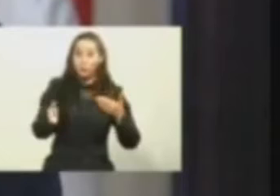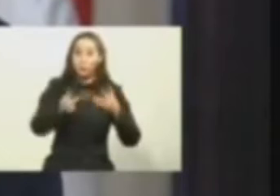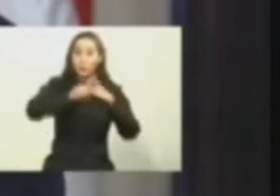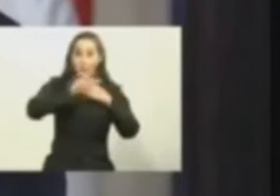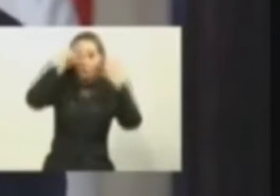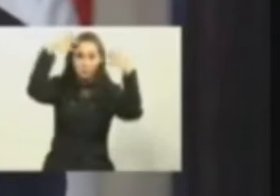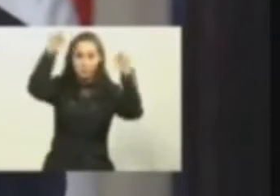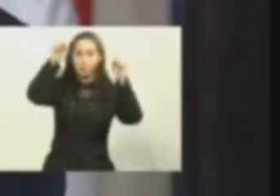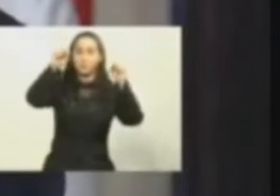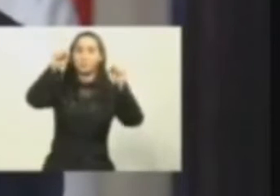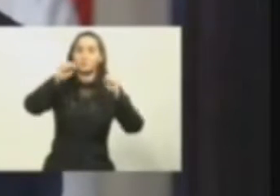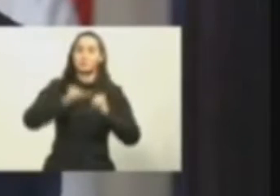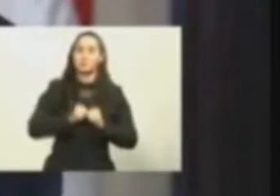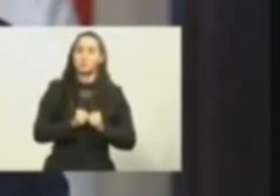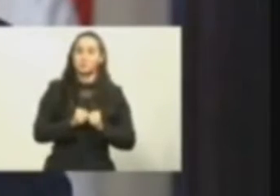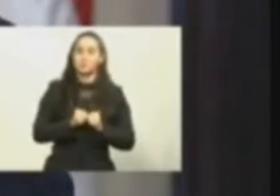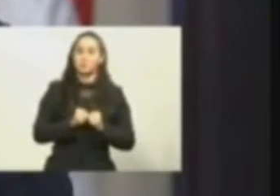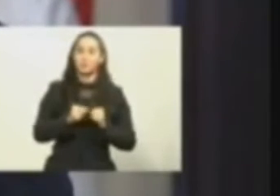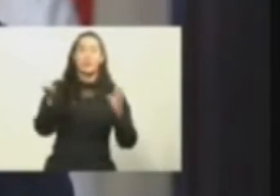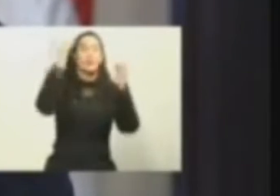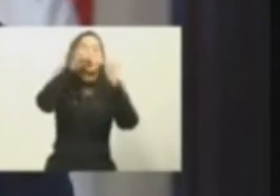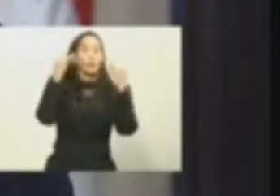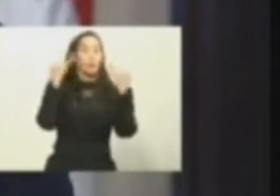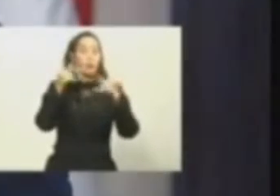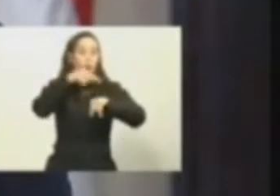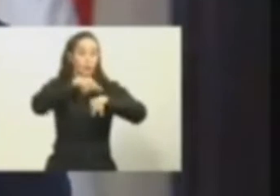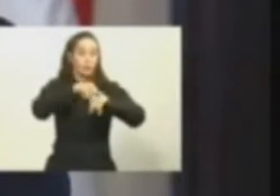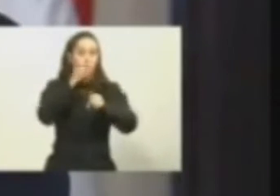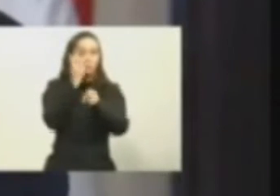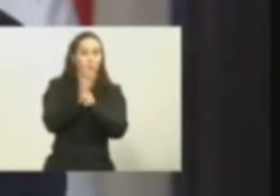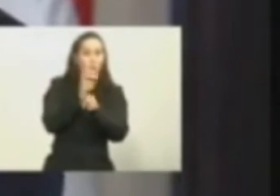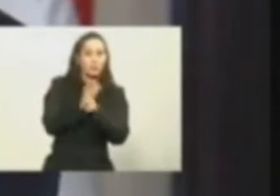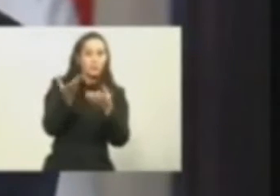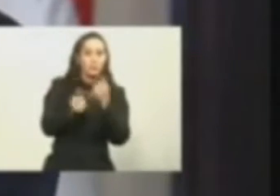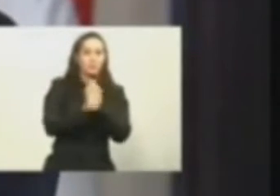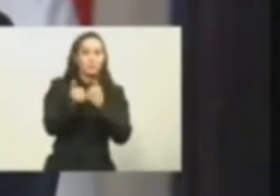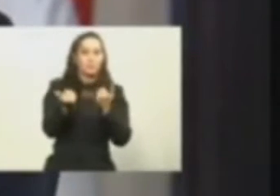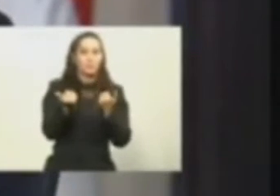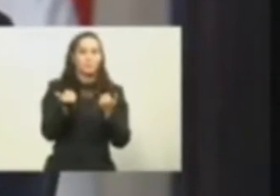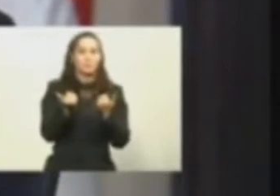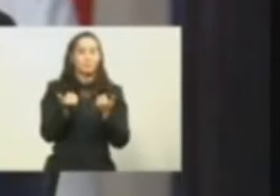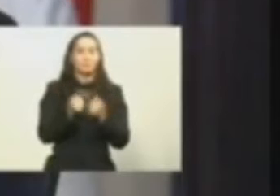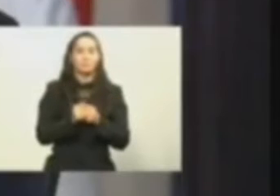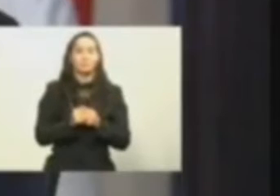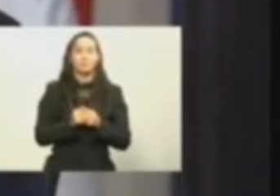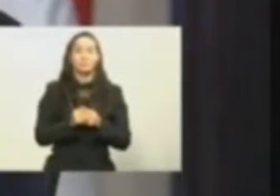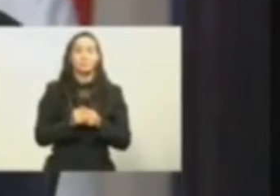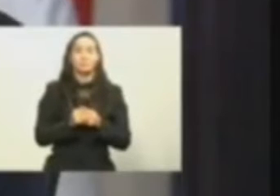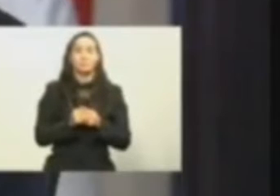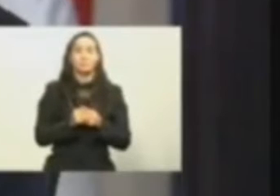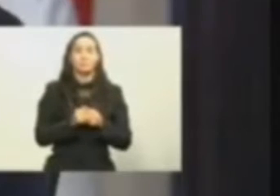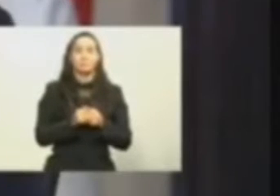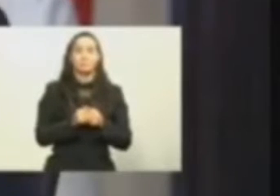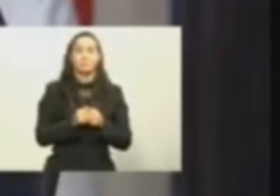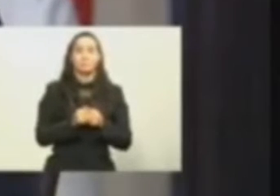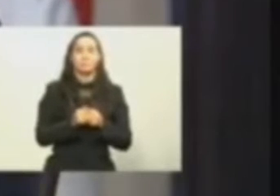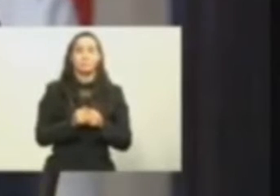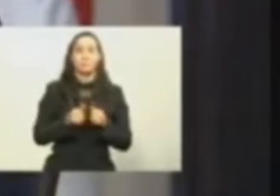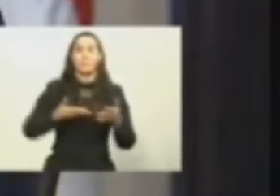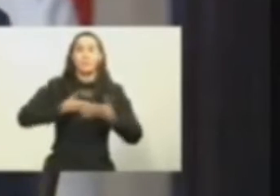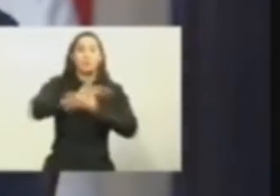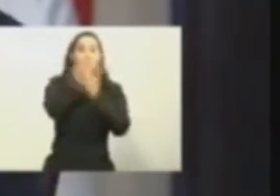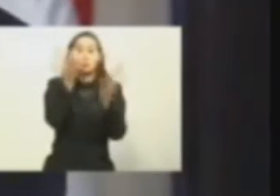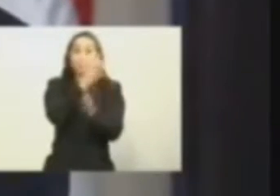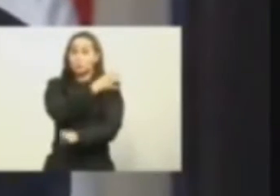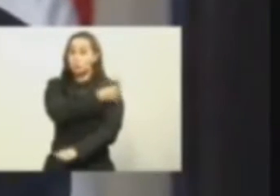También anunció que a partir del primero de enero se aplicará un aumento del sueldo a los policías que va desde un 20 a un 40 por